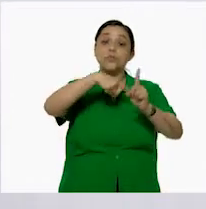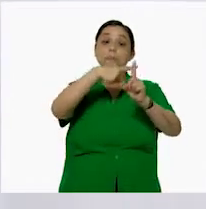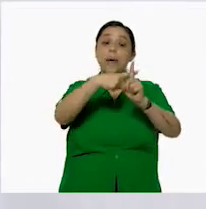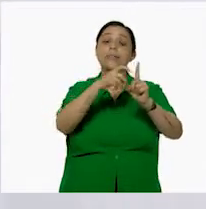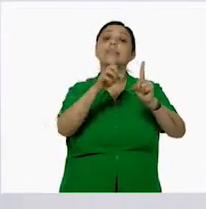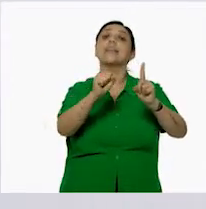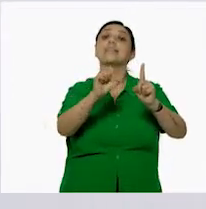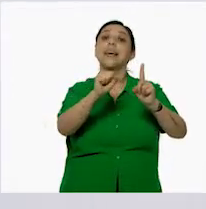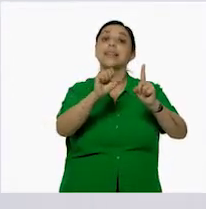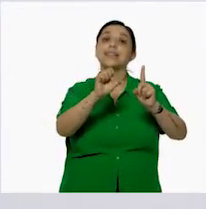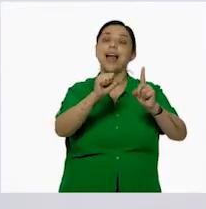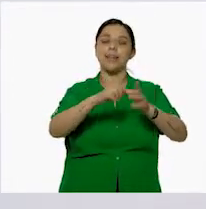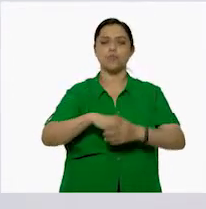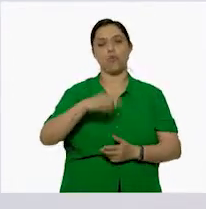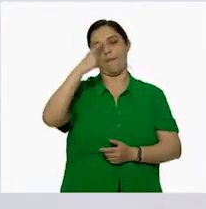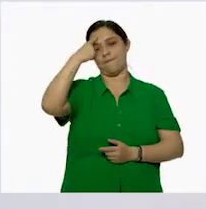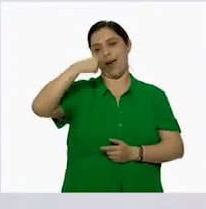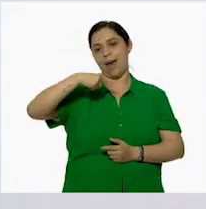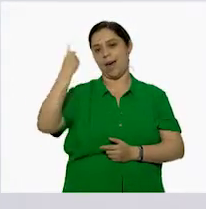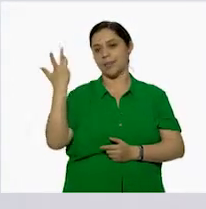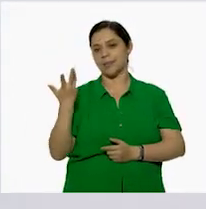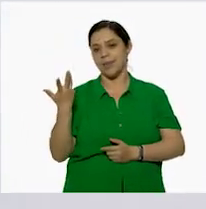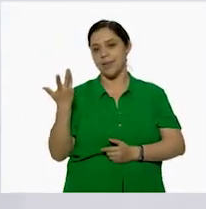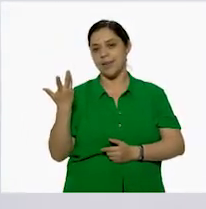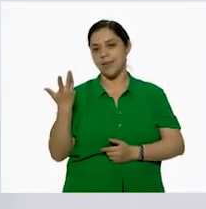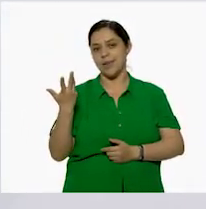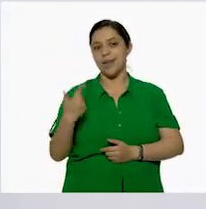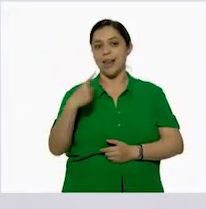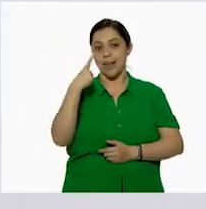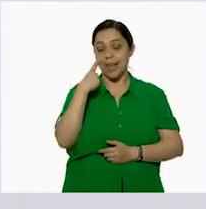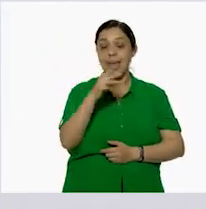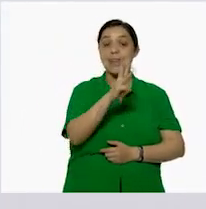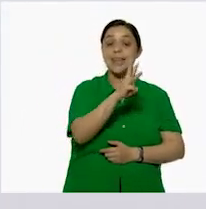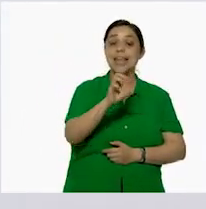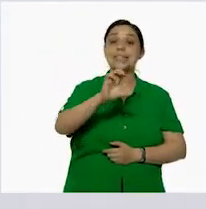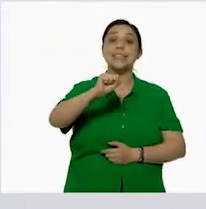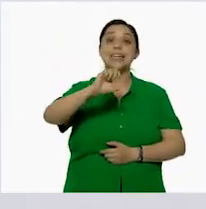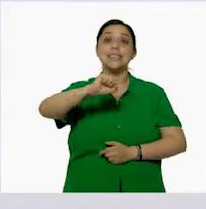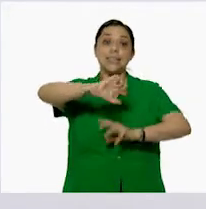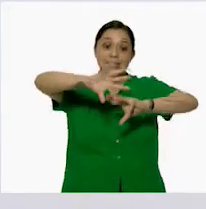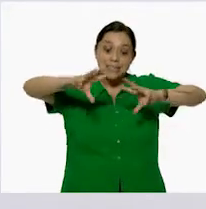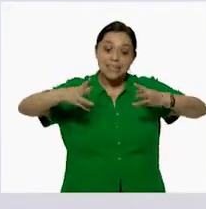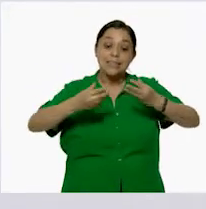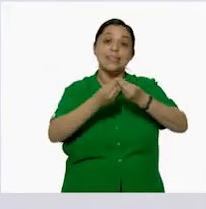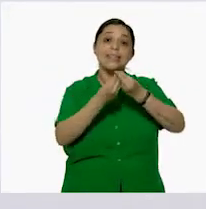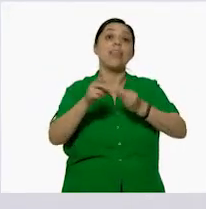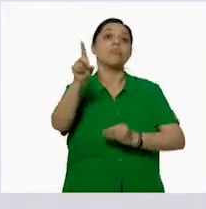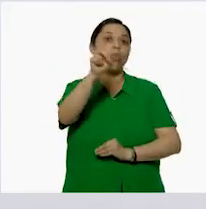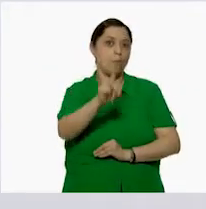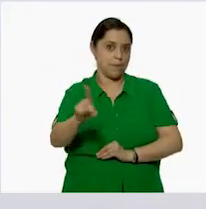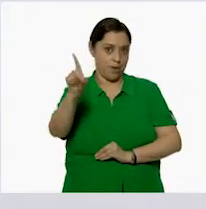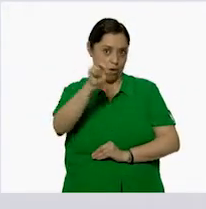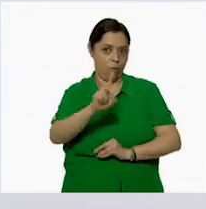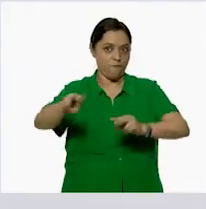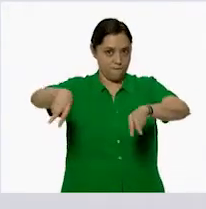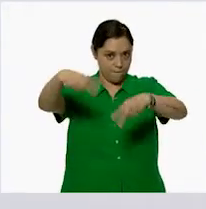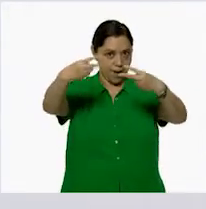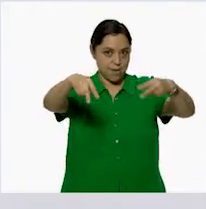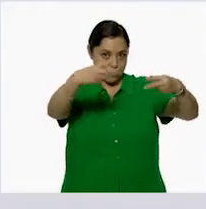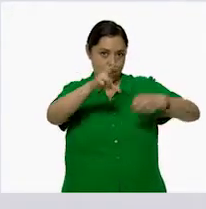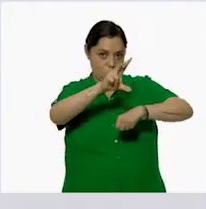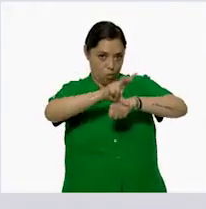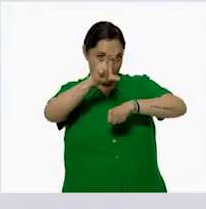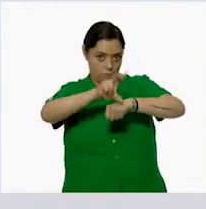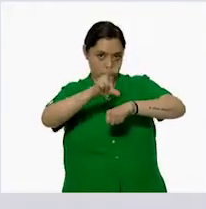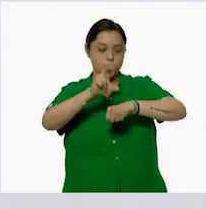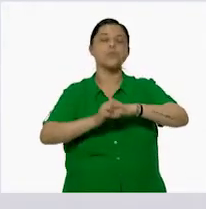¡Uy! Está bien facilito. 360 en total el día domingo. ¡Perfecto! Pues vamos a